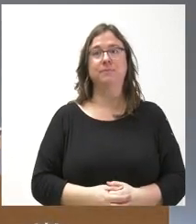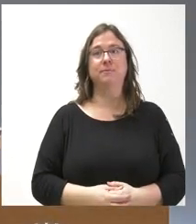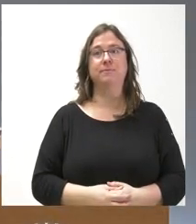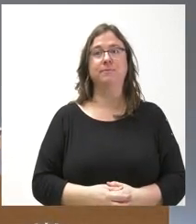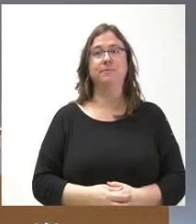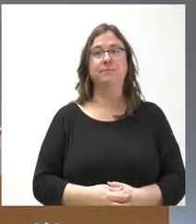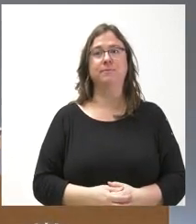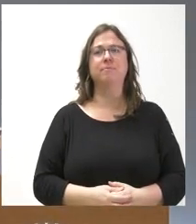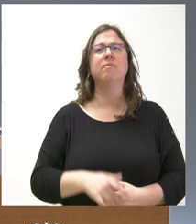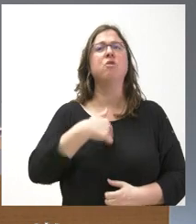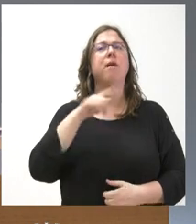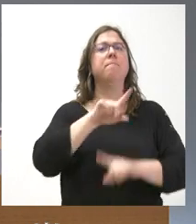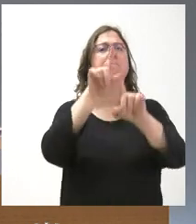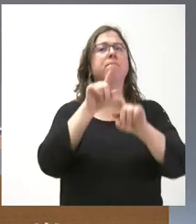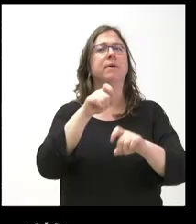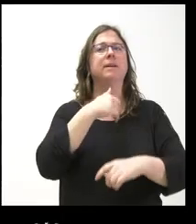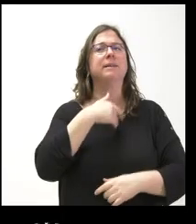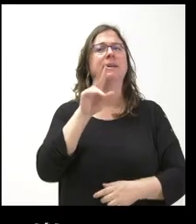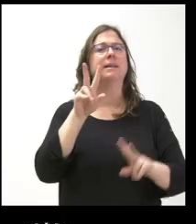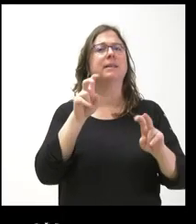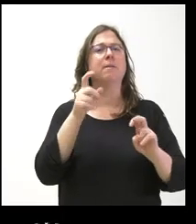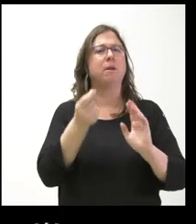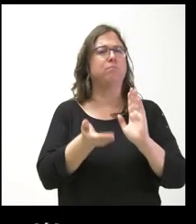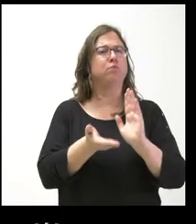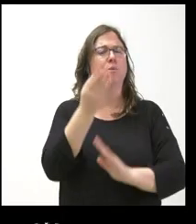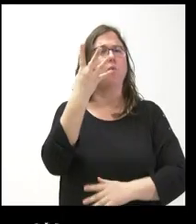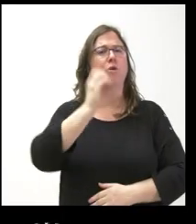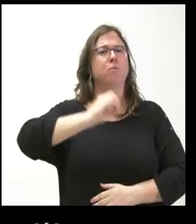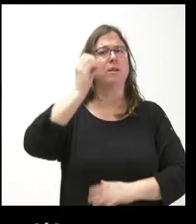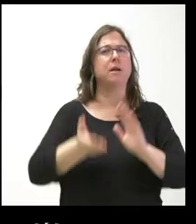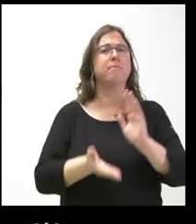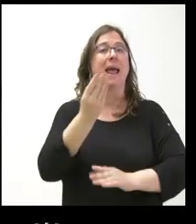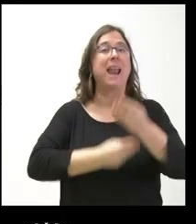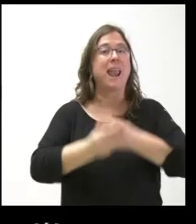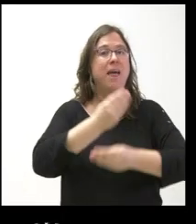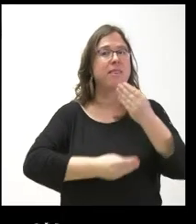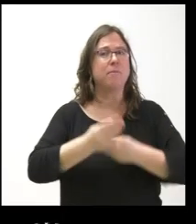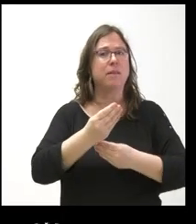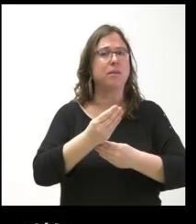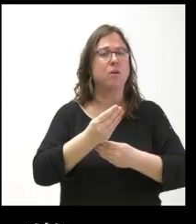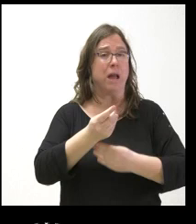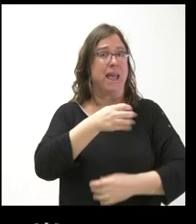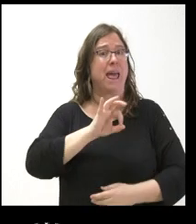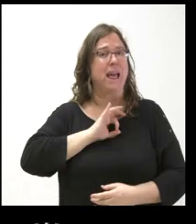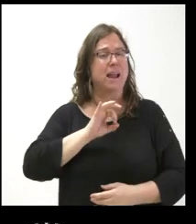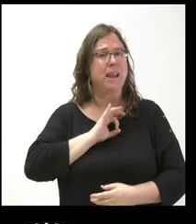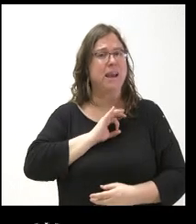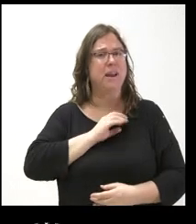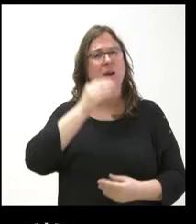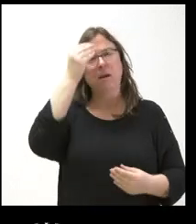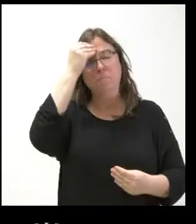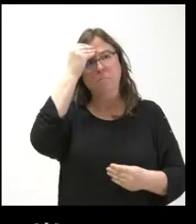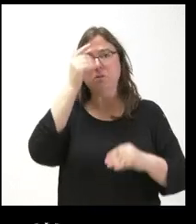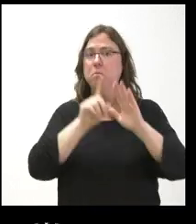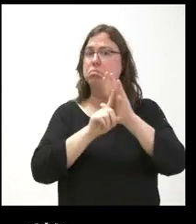Sí, bueno, señor. Yo le quería preguntar por ese aumento de más del 4% del número de nacimientos registrados en enero. No sé si creen que es una tendencia que